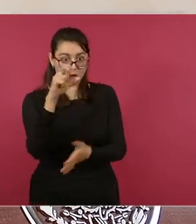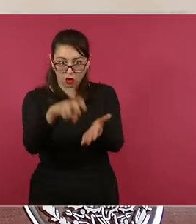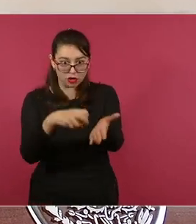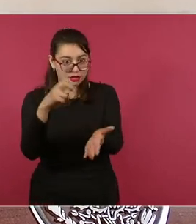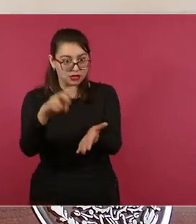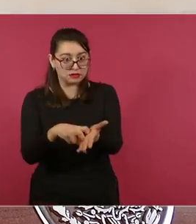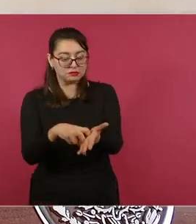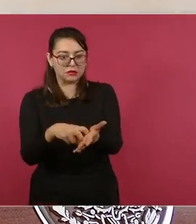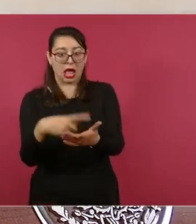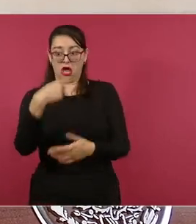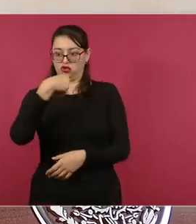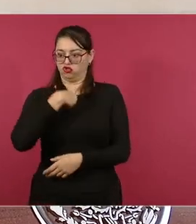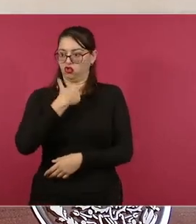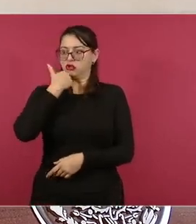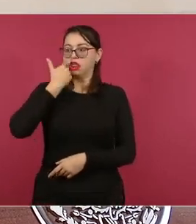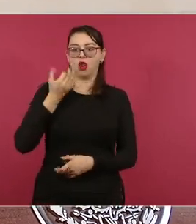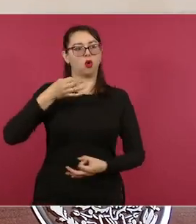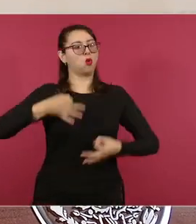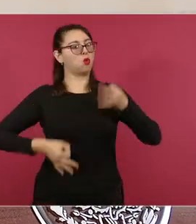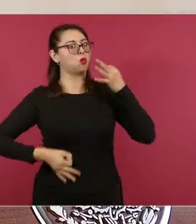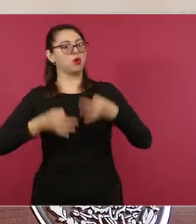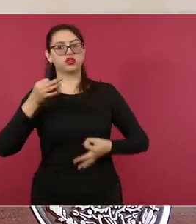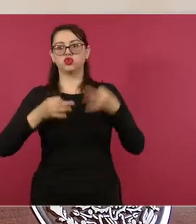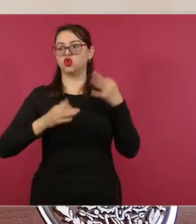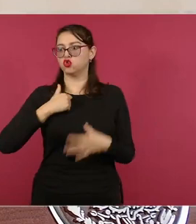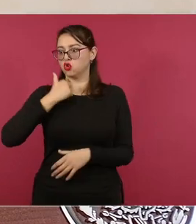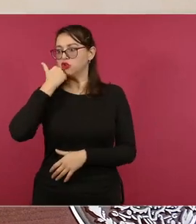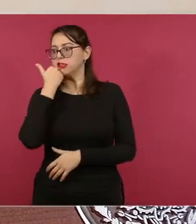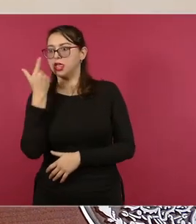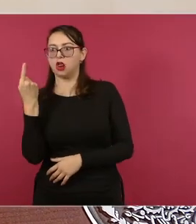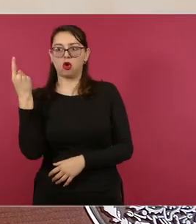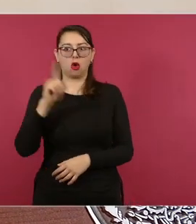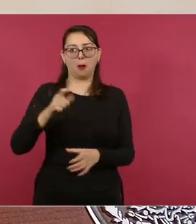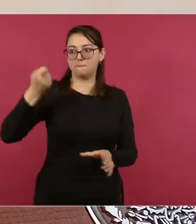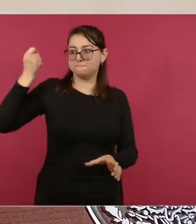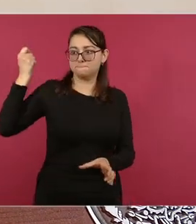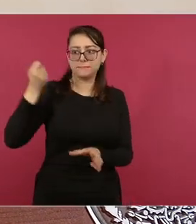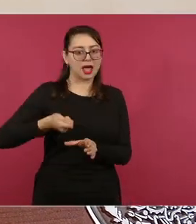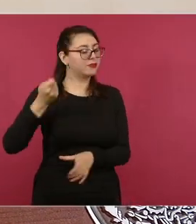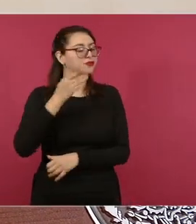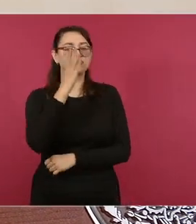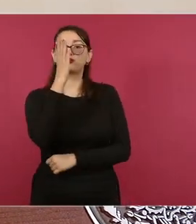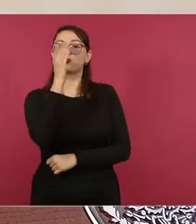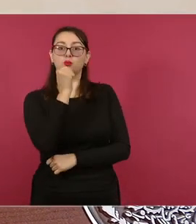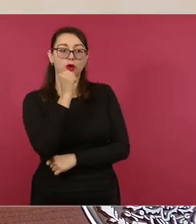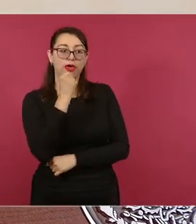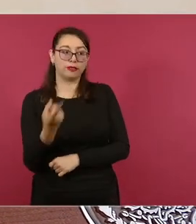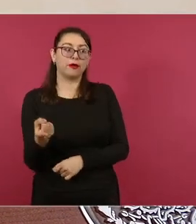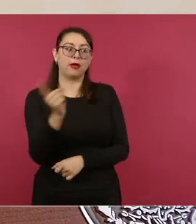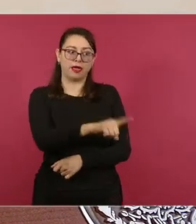Entonces, si ya decidió el Poder Legislativo